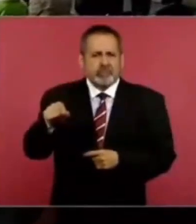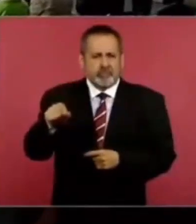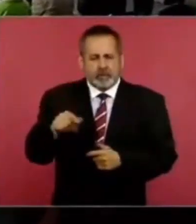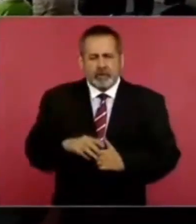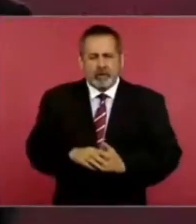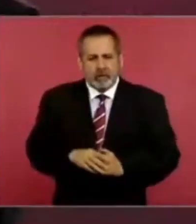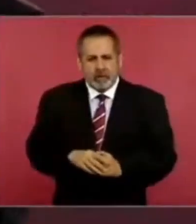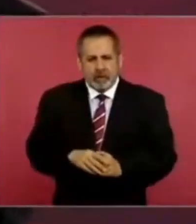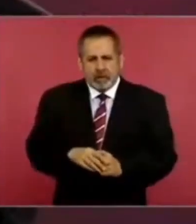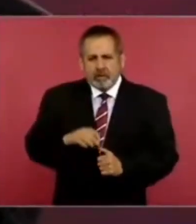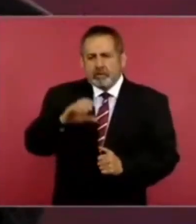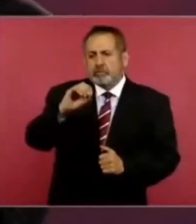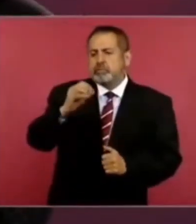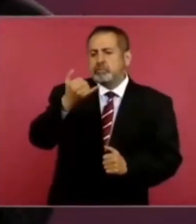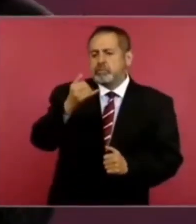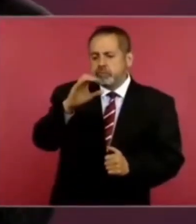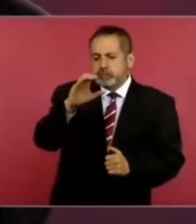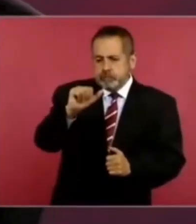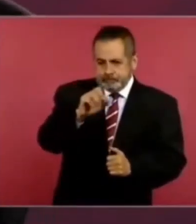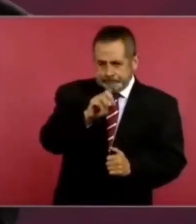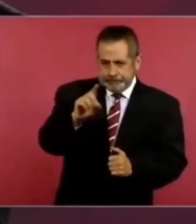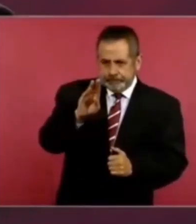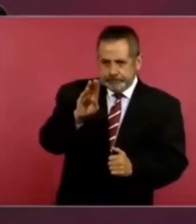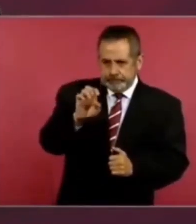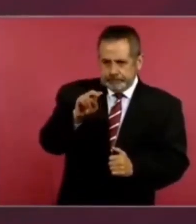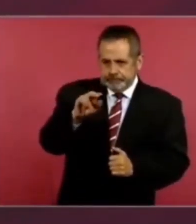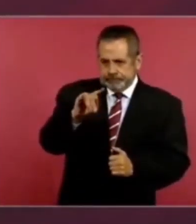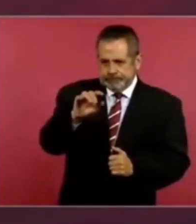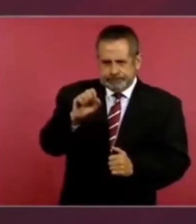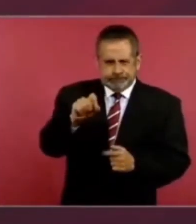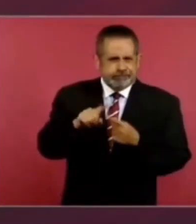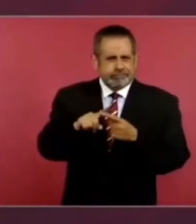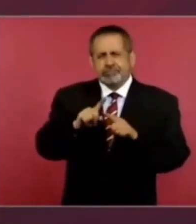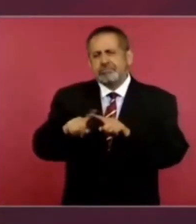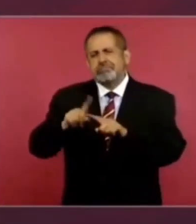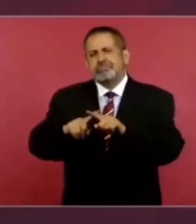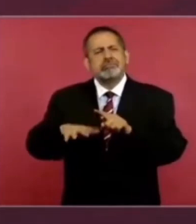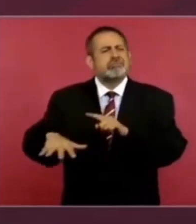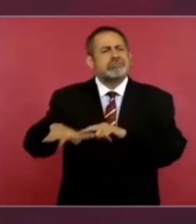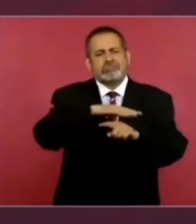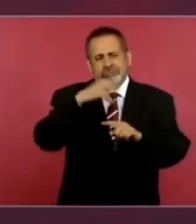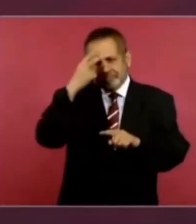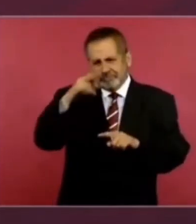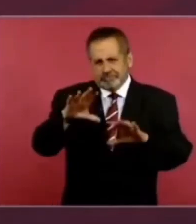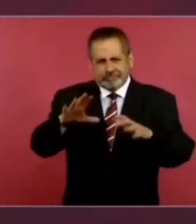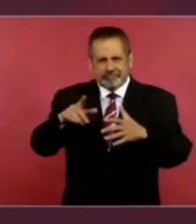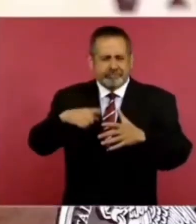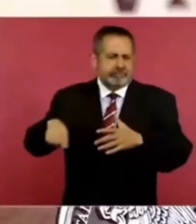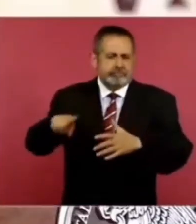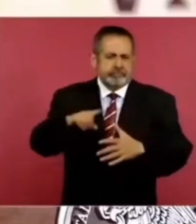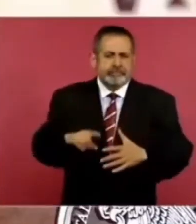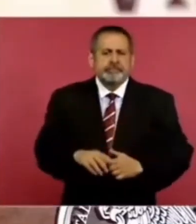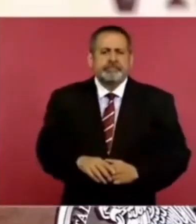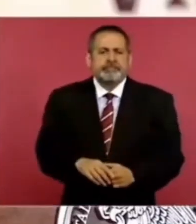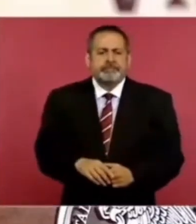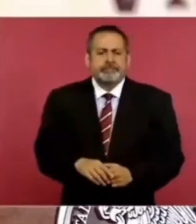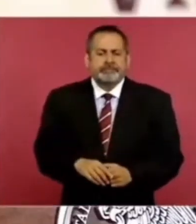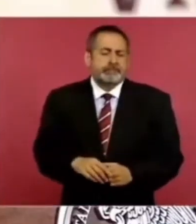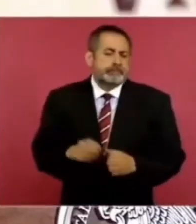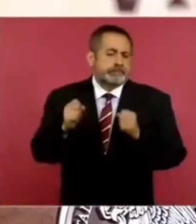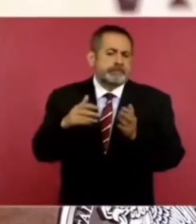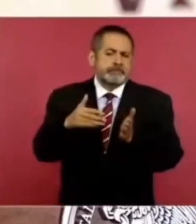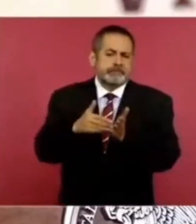en Coyuca de Benítez, y en todo México. porque hay